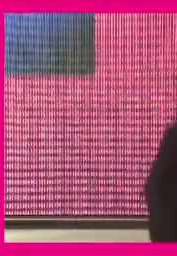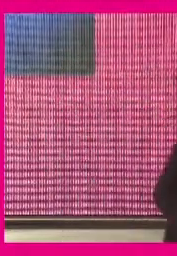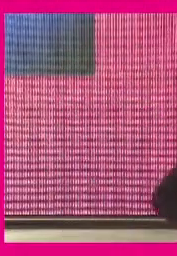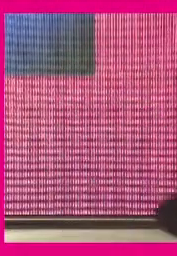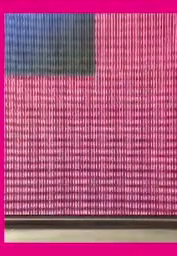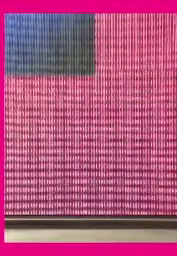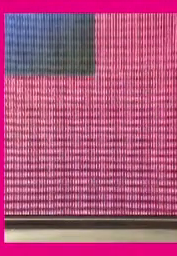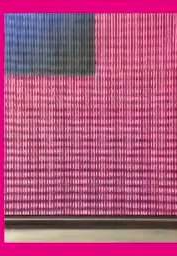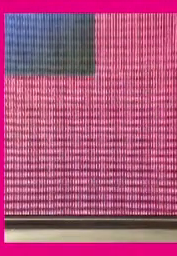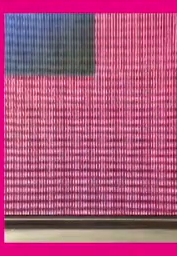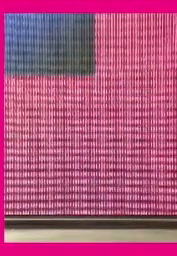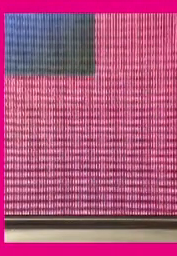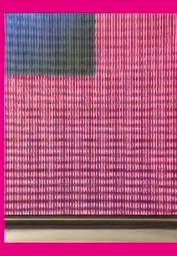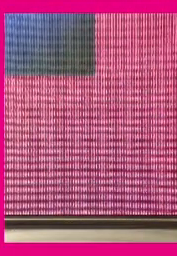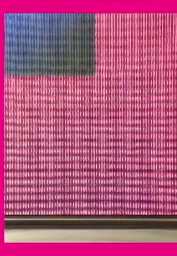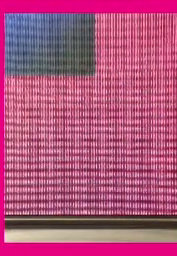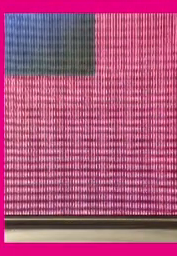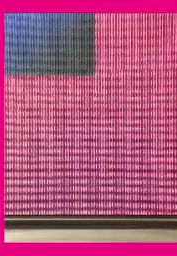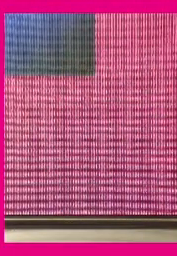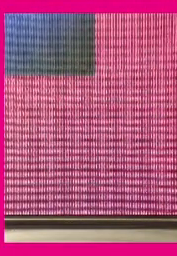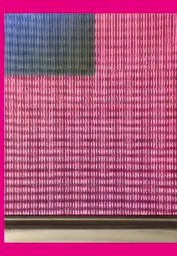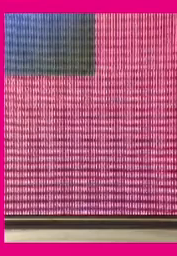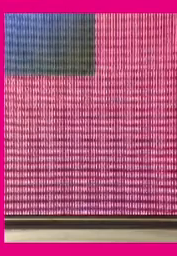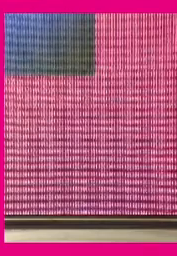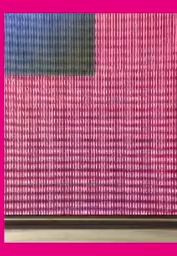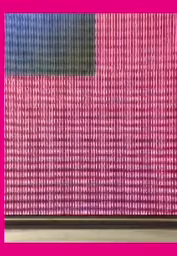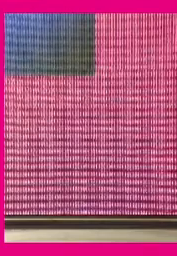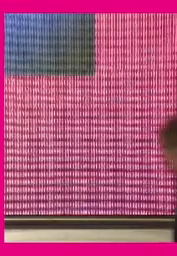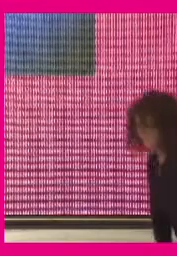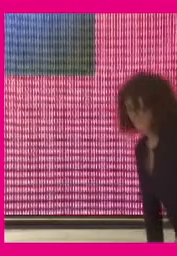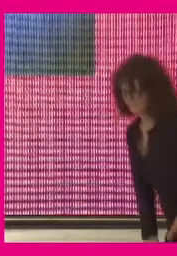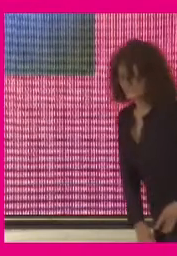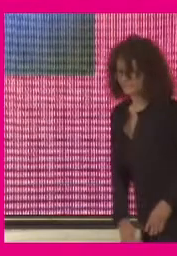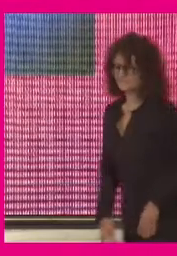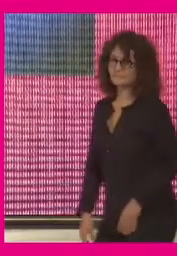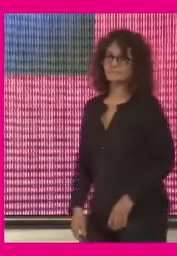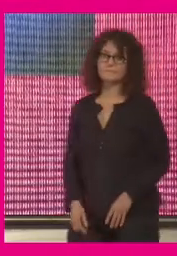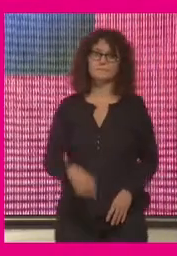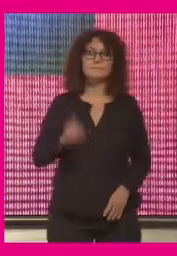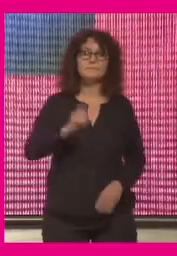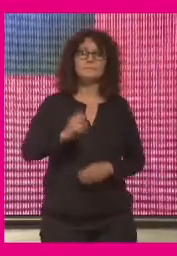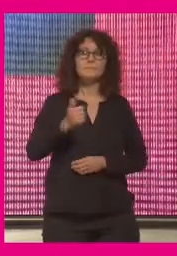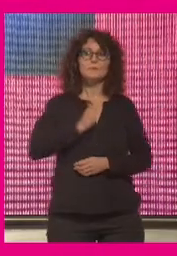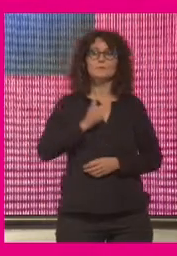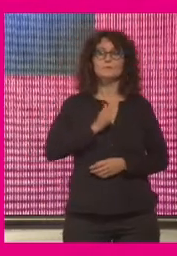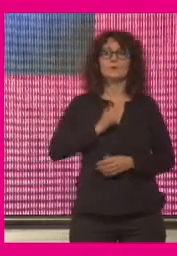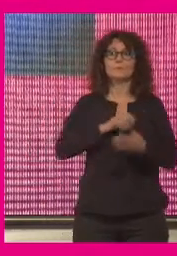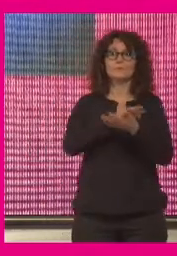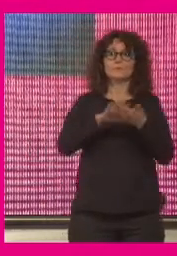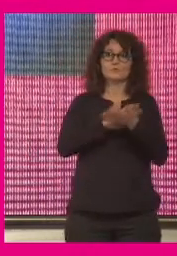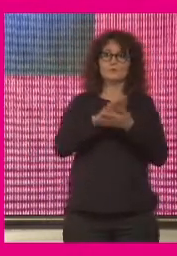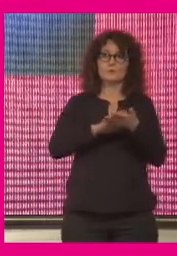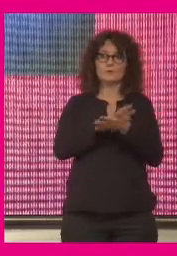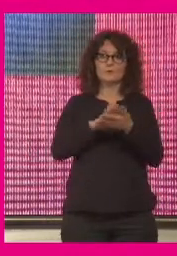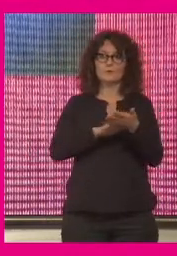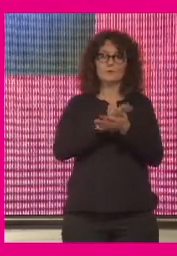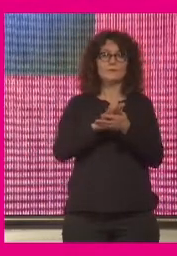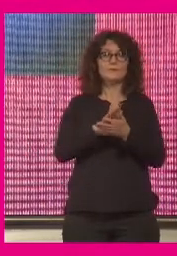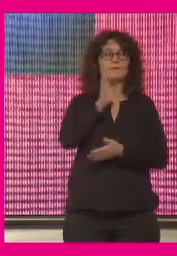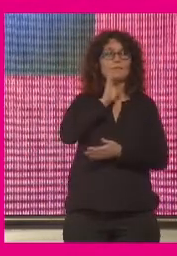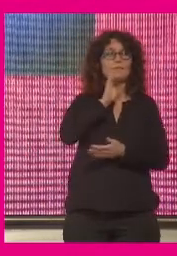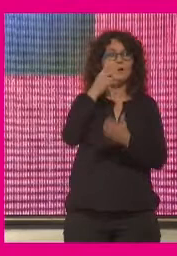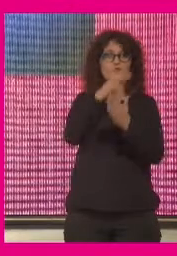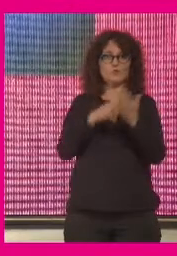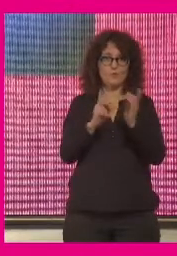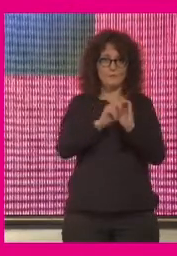Daniel a ti que la pandemia te ha cundido mucho te he dado para escribir un libro que se llama Pandemocracia que aprovecho para recomendar a quien todavía no lo haya